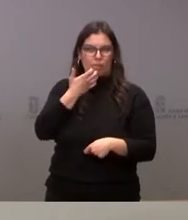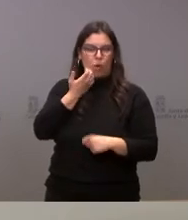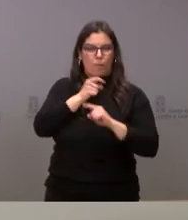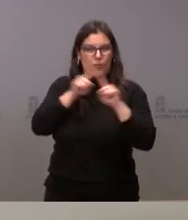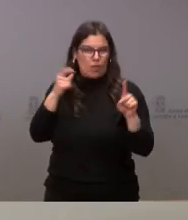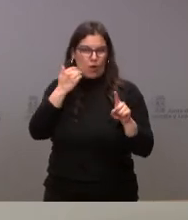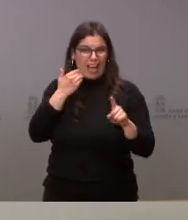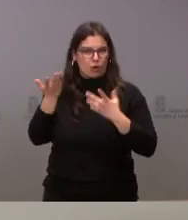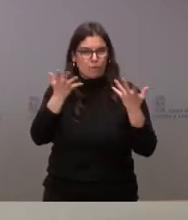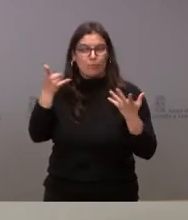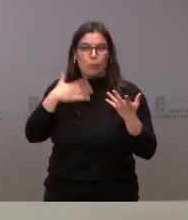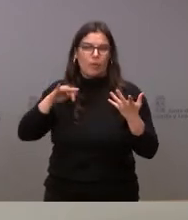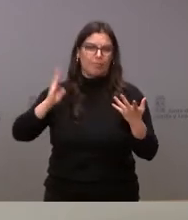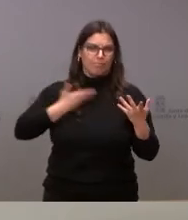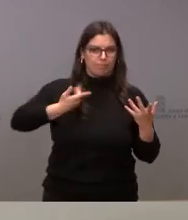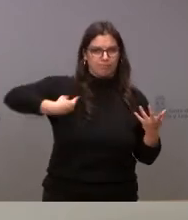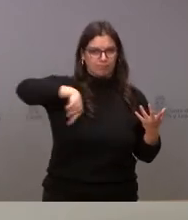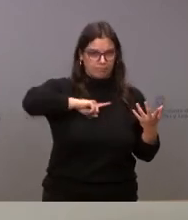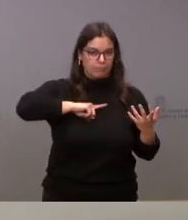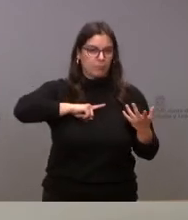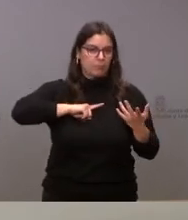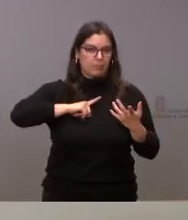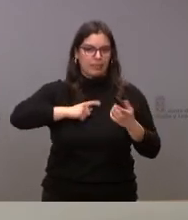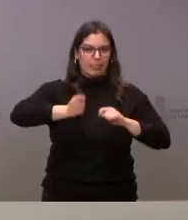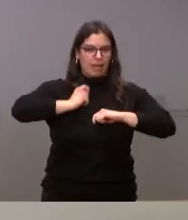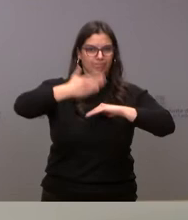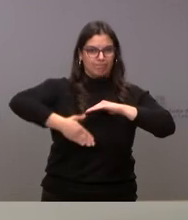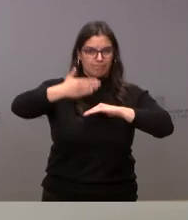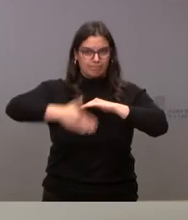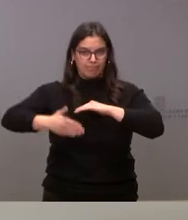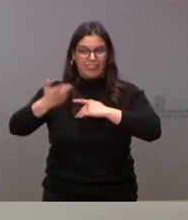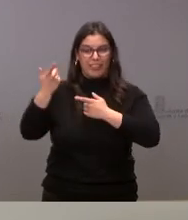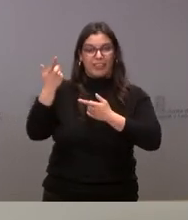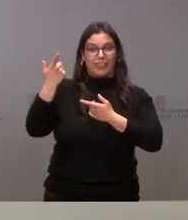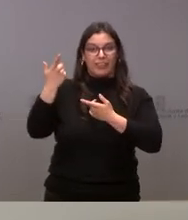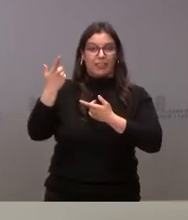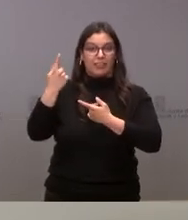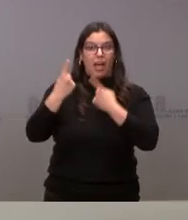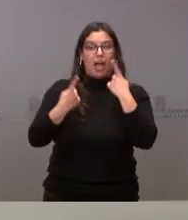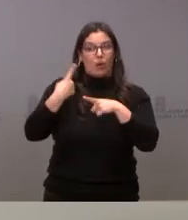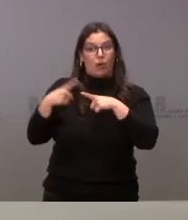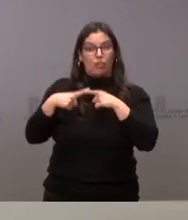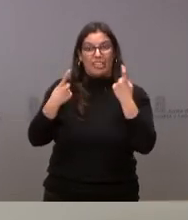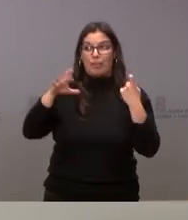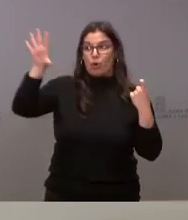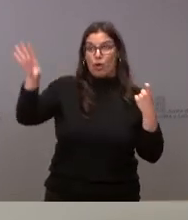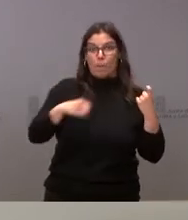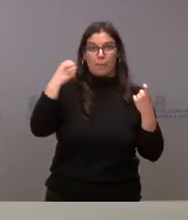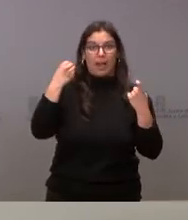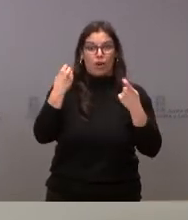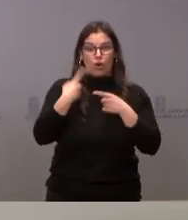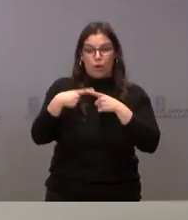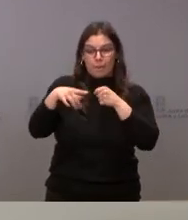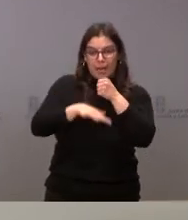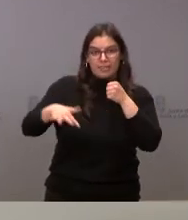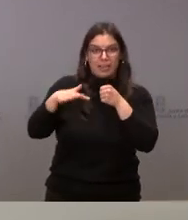Y, por tanto, que esto venga tanto a limitar la capacidad de importación de algunos inputs y materias primas desde